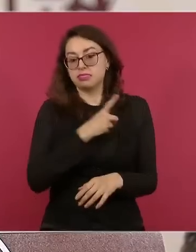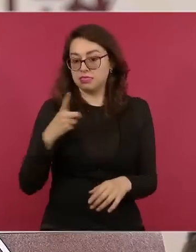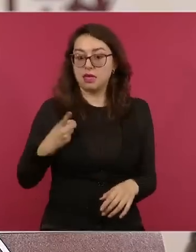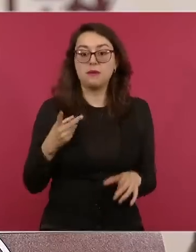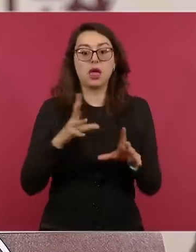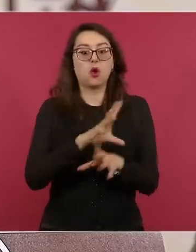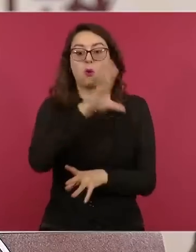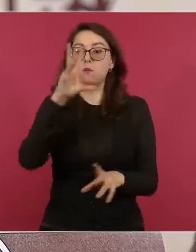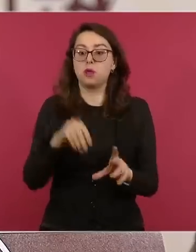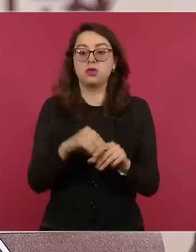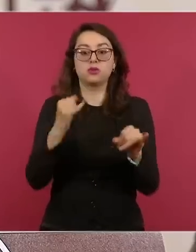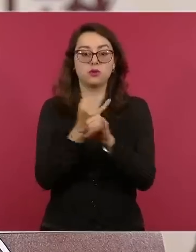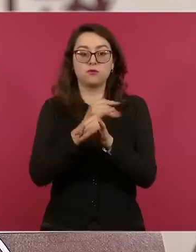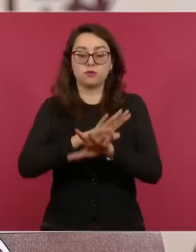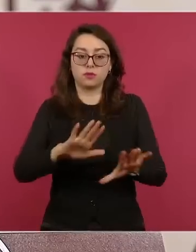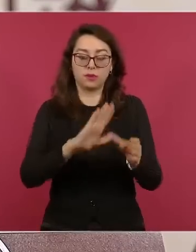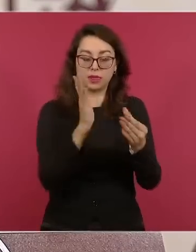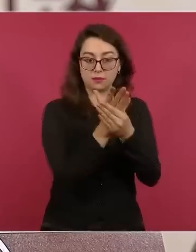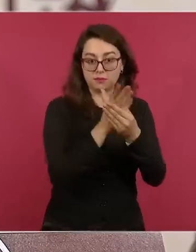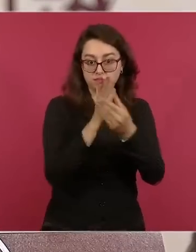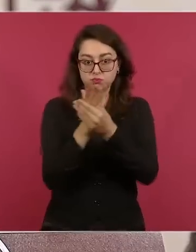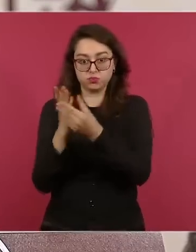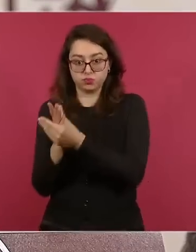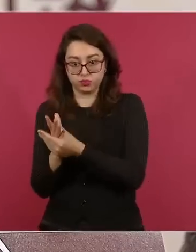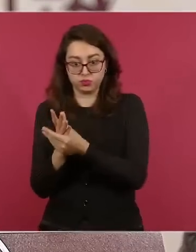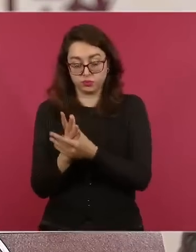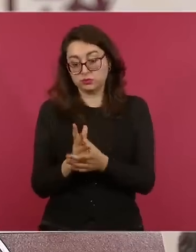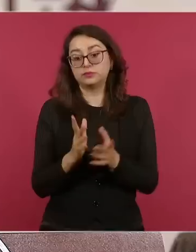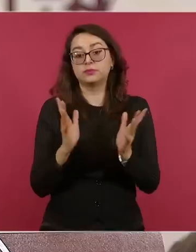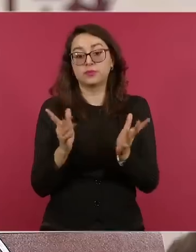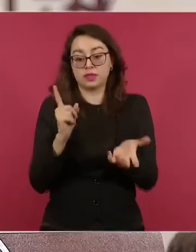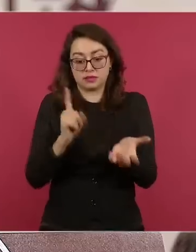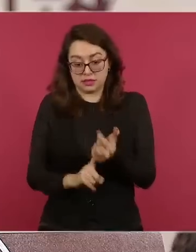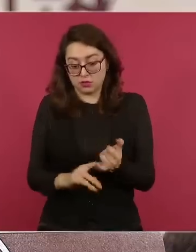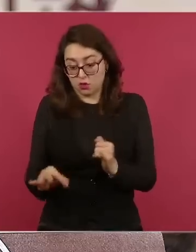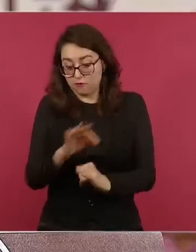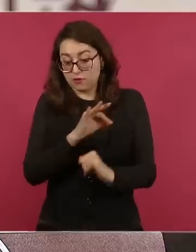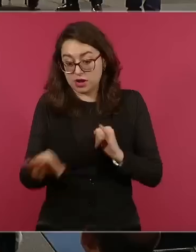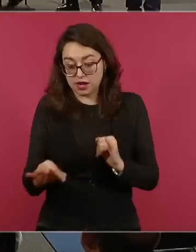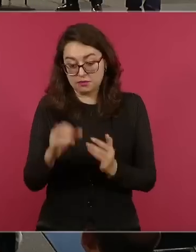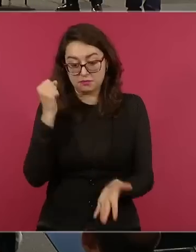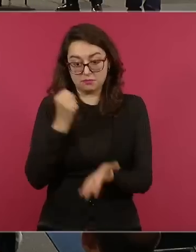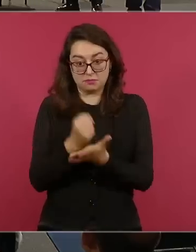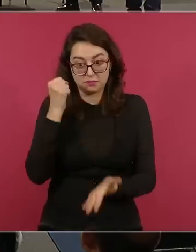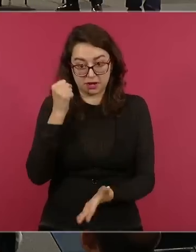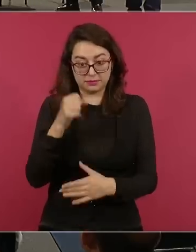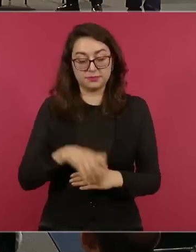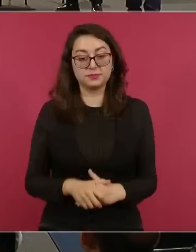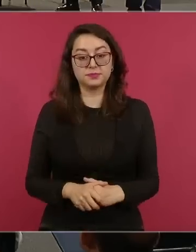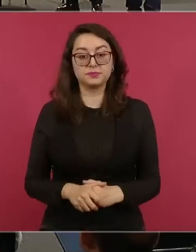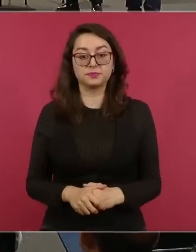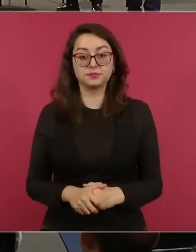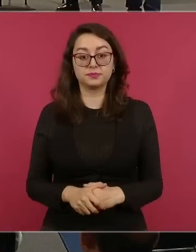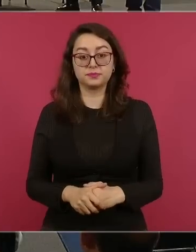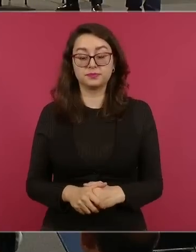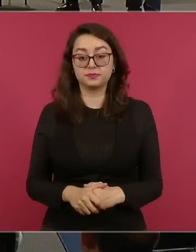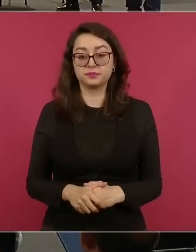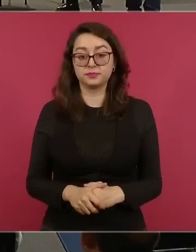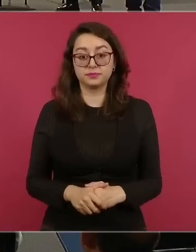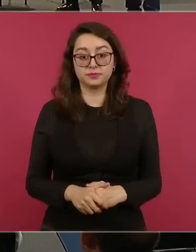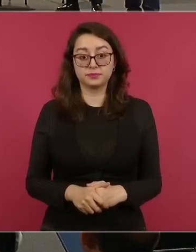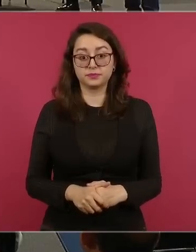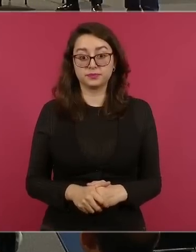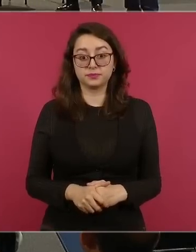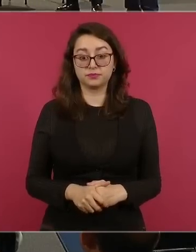expediente y ya la última evaluación de autorización que se hace dentro del seno de COFEPRIS. Esta